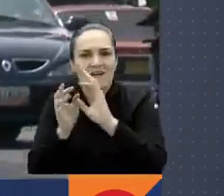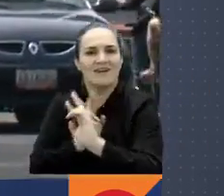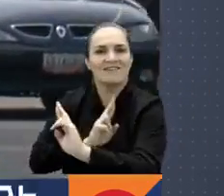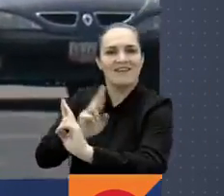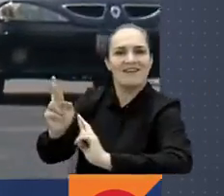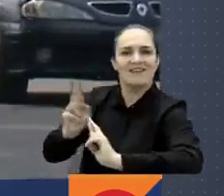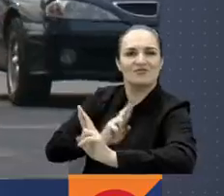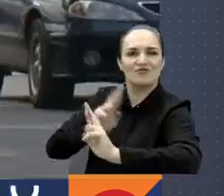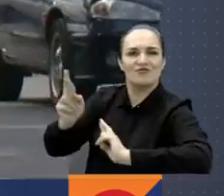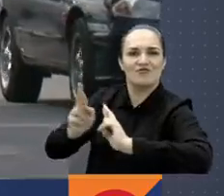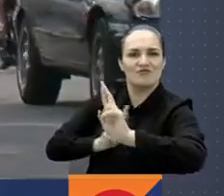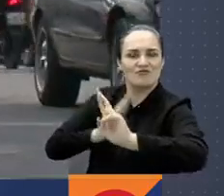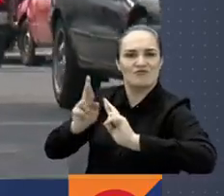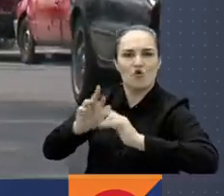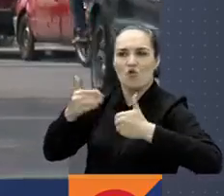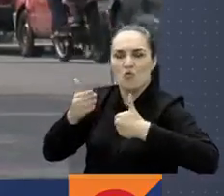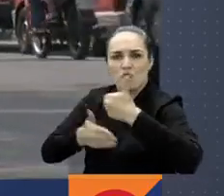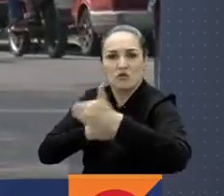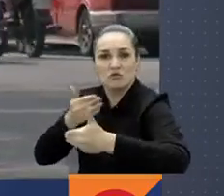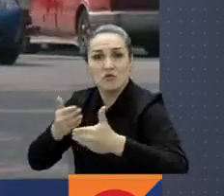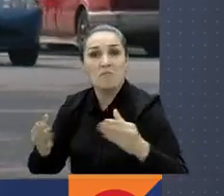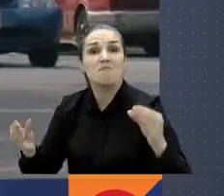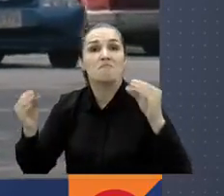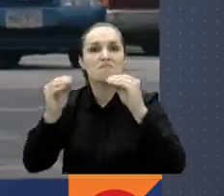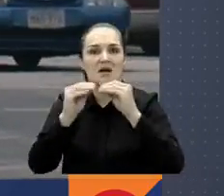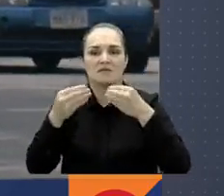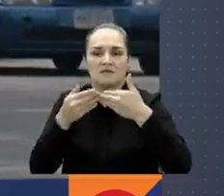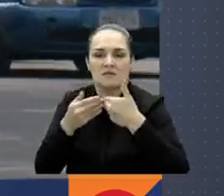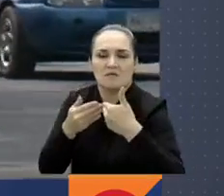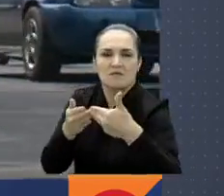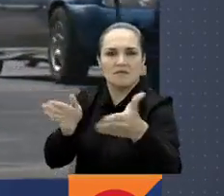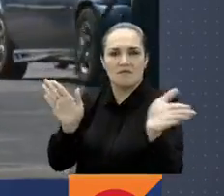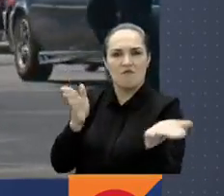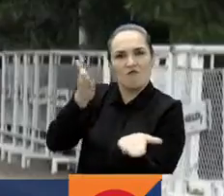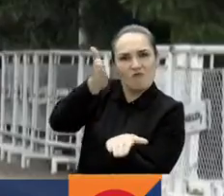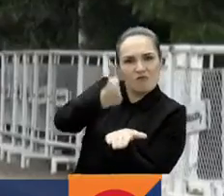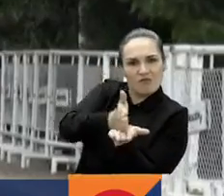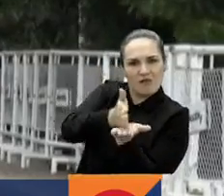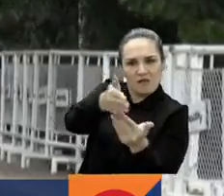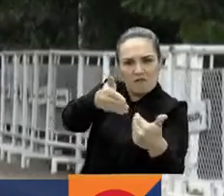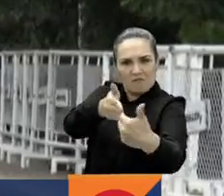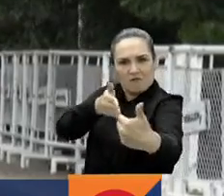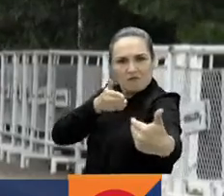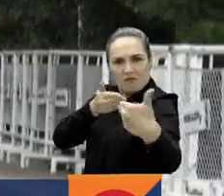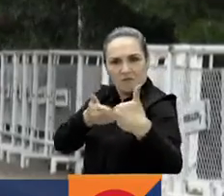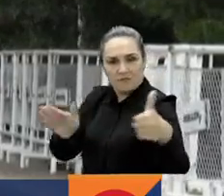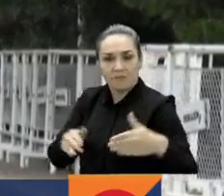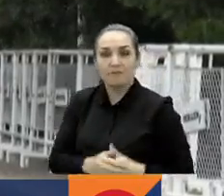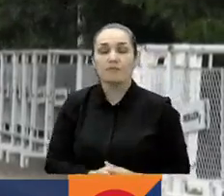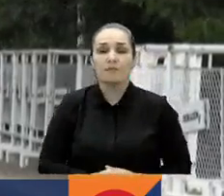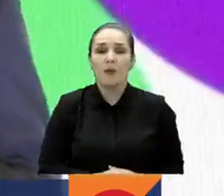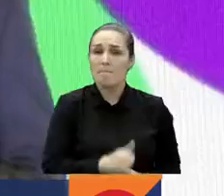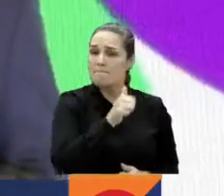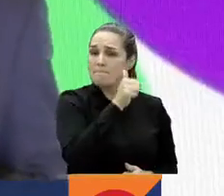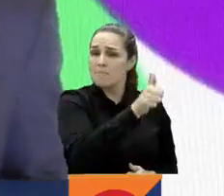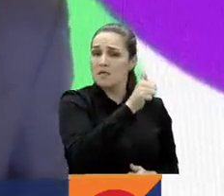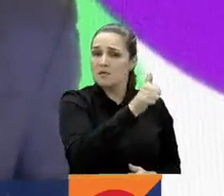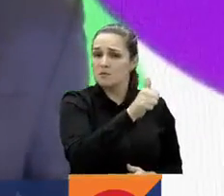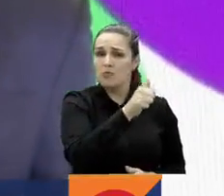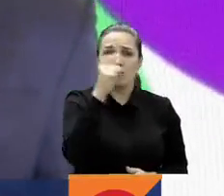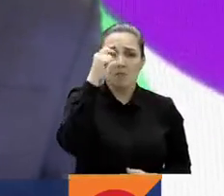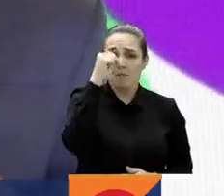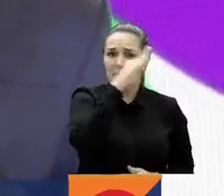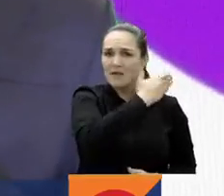relaciones binacionales, pero también en lo que tiene que ver con la reapertura de la frontera. La noticia la dio a conocer el mismo presidente